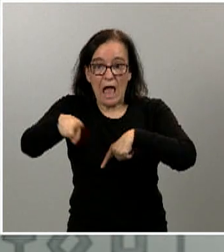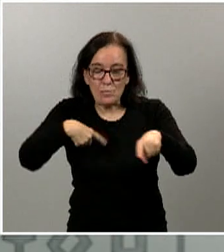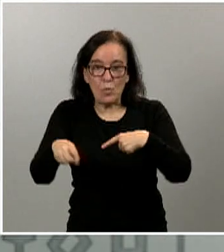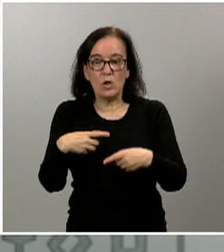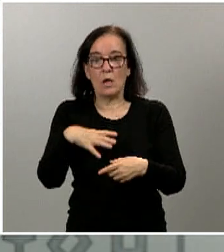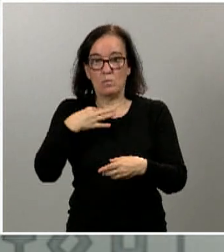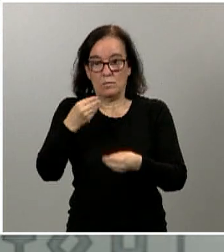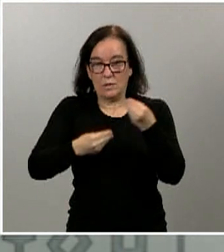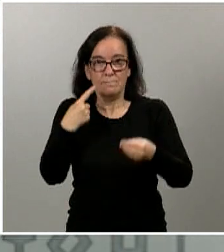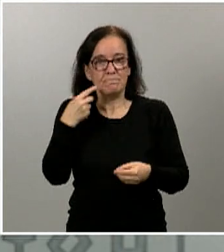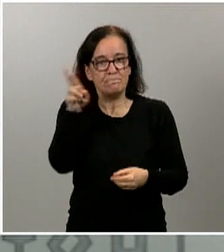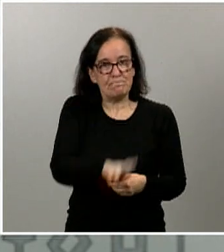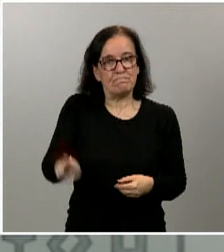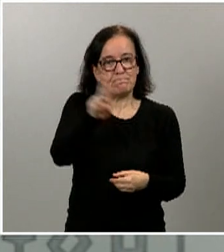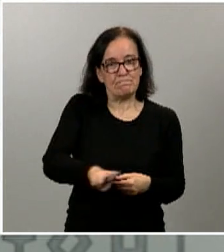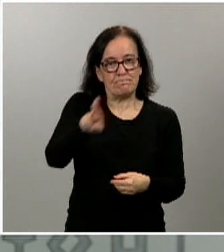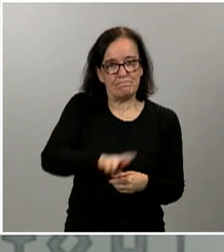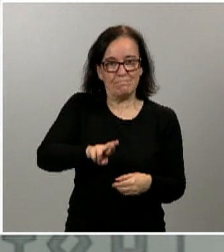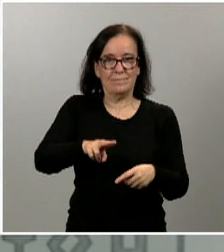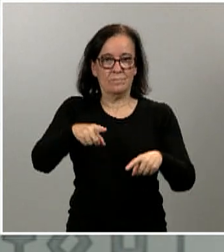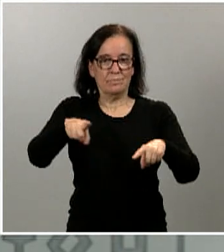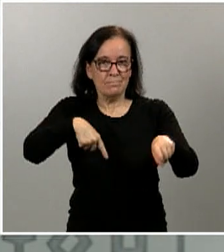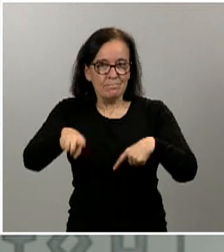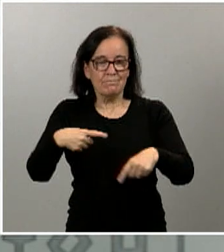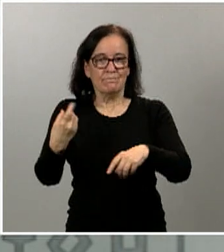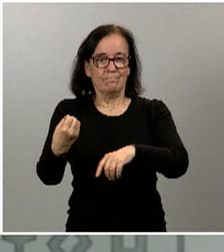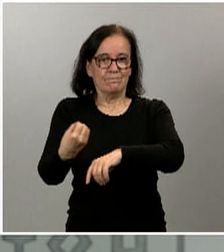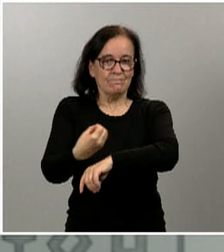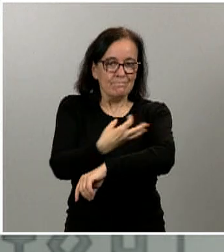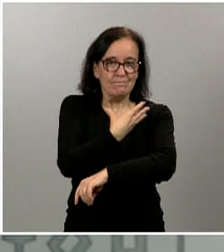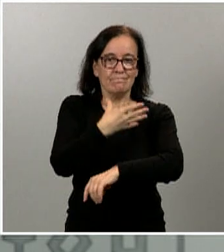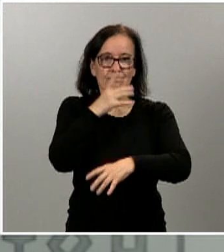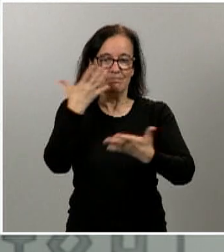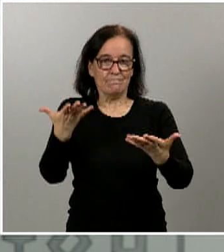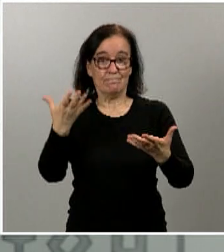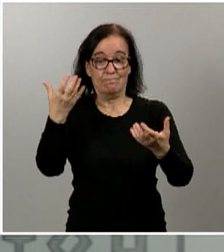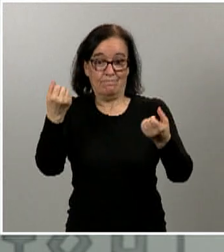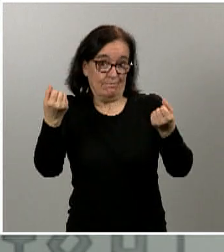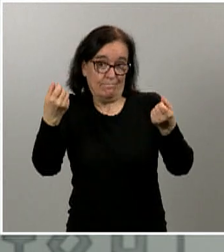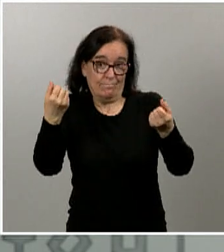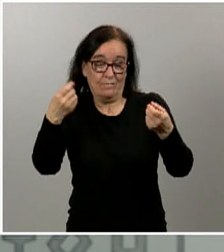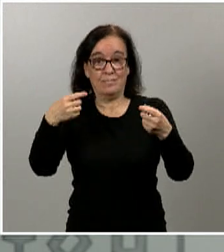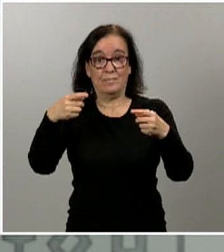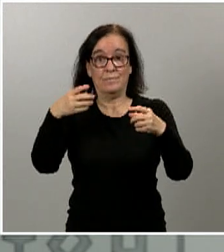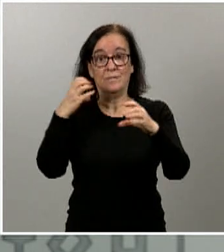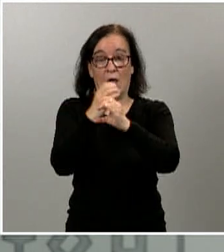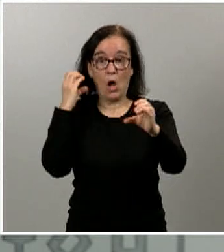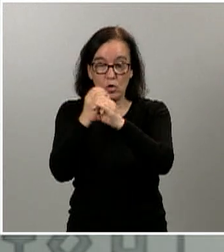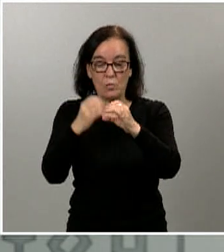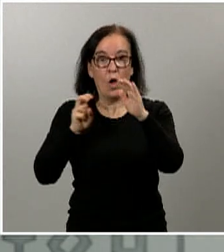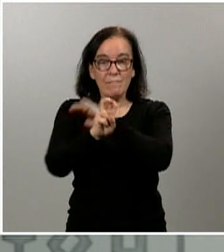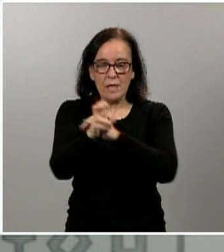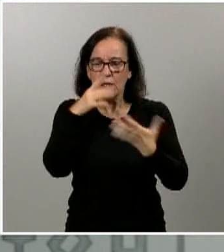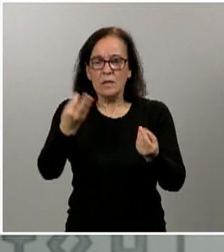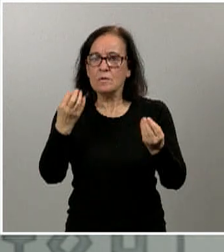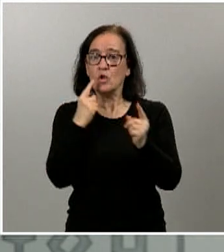énfasis en los medios de transporte o en algunas situaciones del medio laboral en las que no se puede a lo mejor garantizar esa distancia, sí que parece, y así